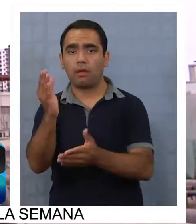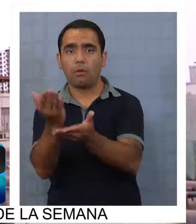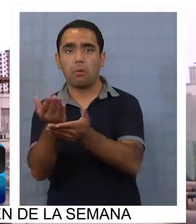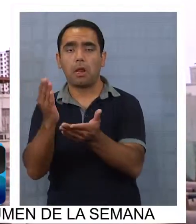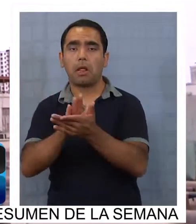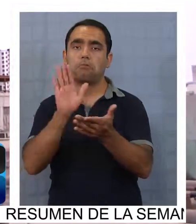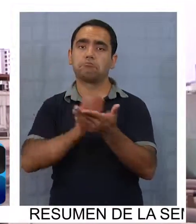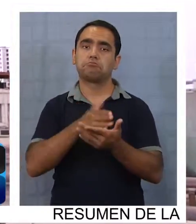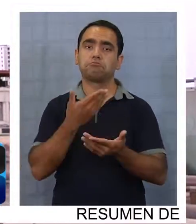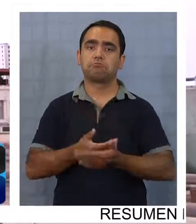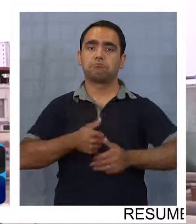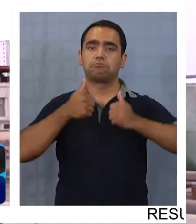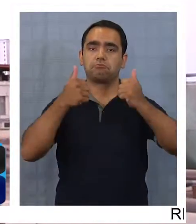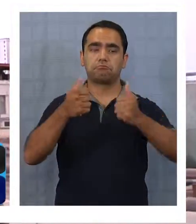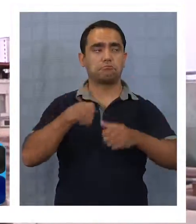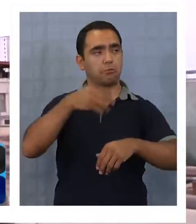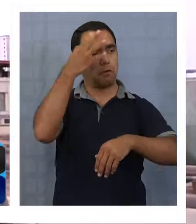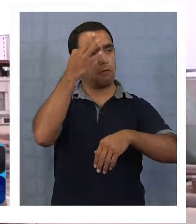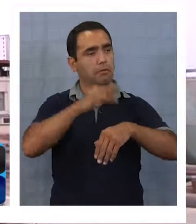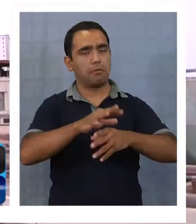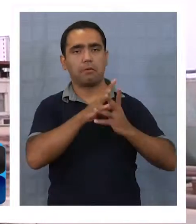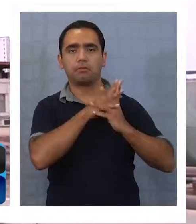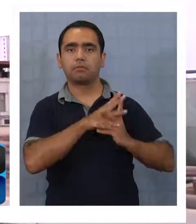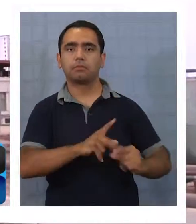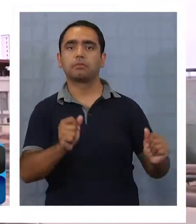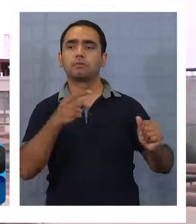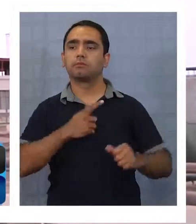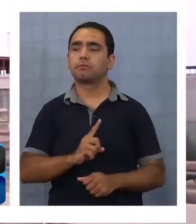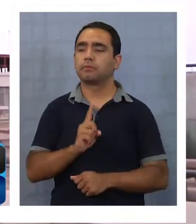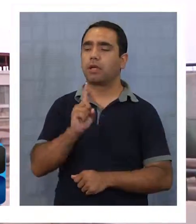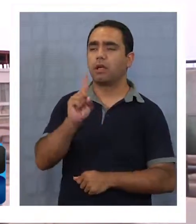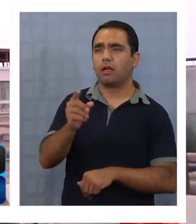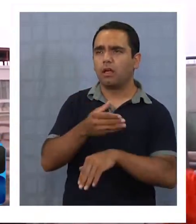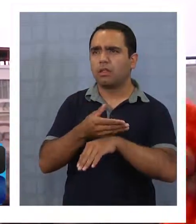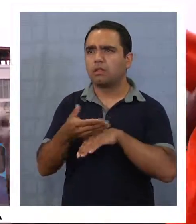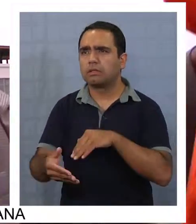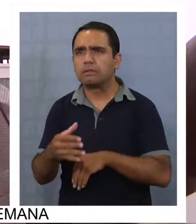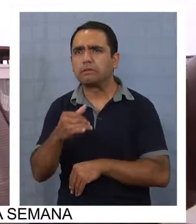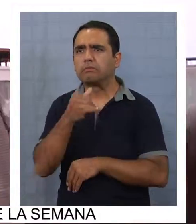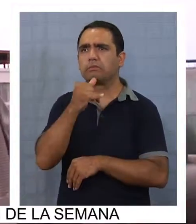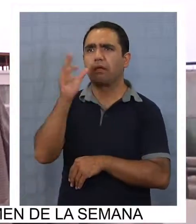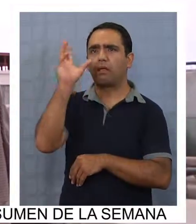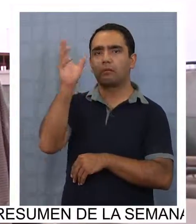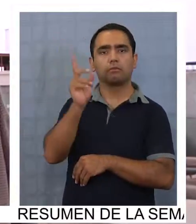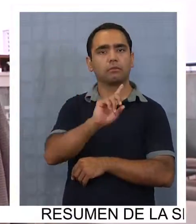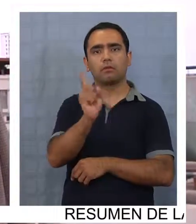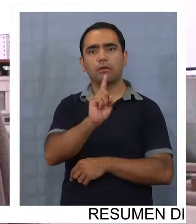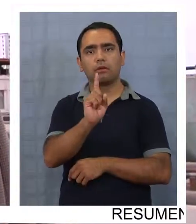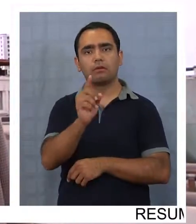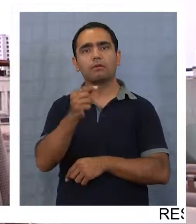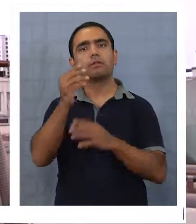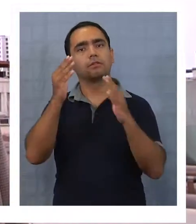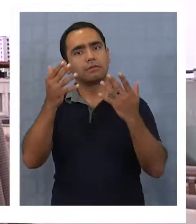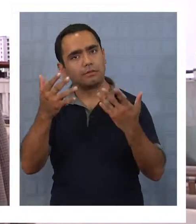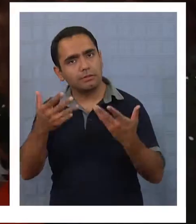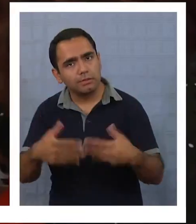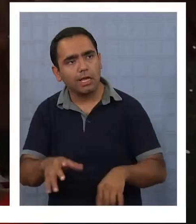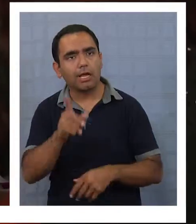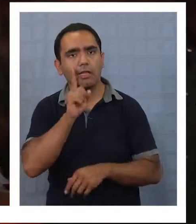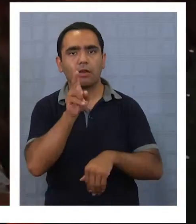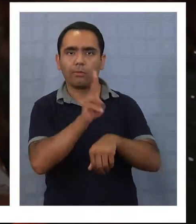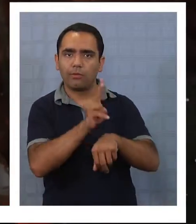están sanitos, terminó la enfermedad aquí y la convalescencia, no van a estar, no ha visto nada de educación, no, ahora van a tener